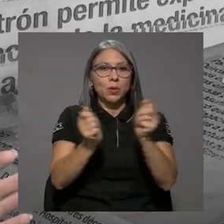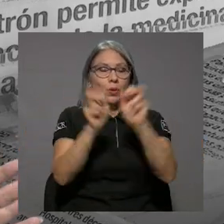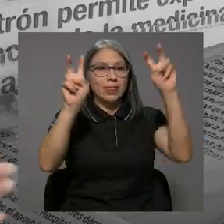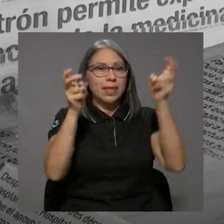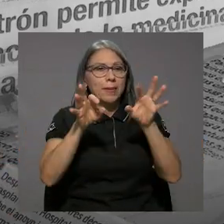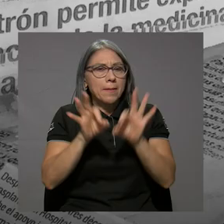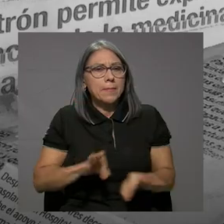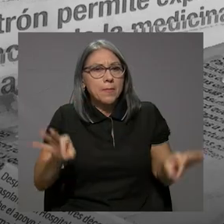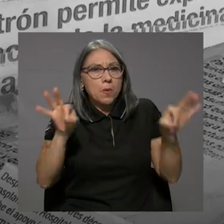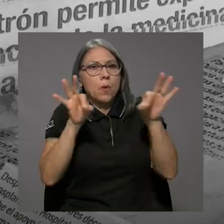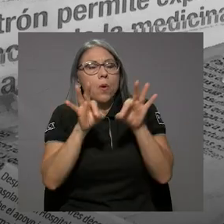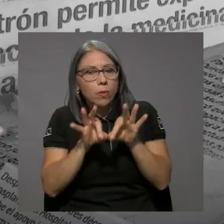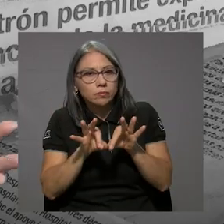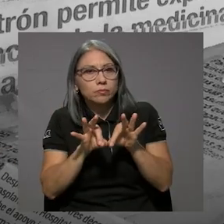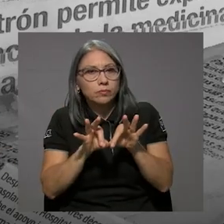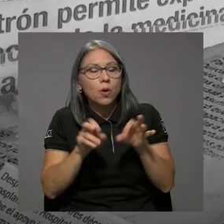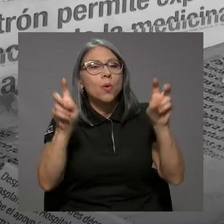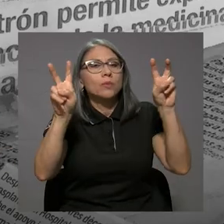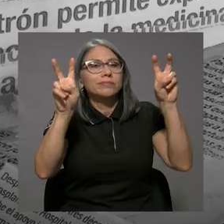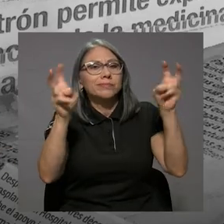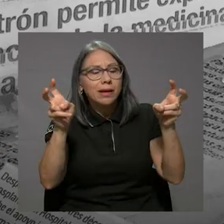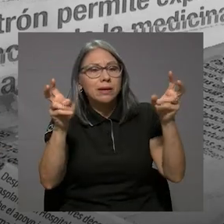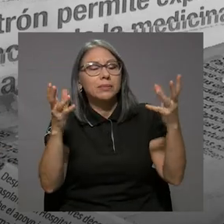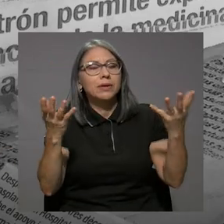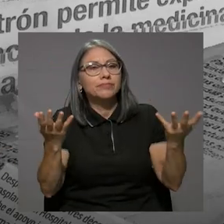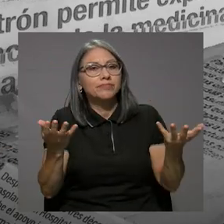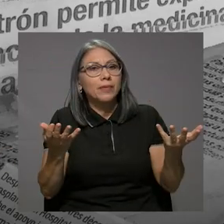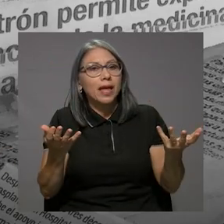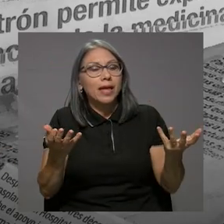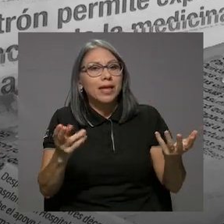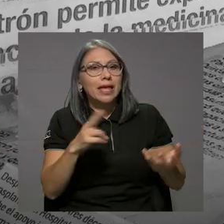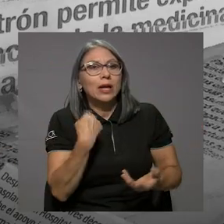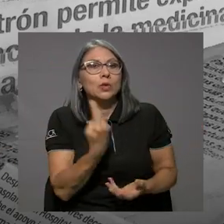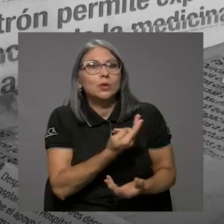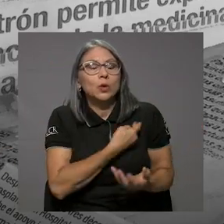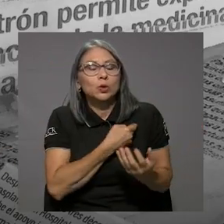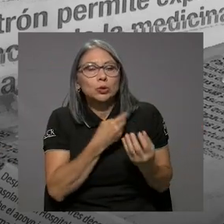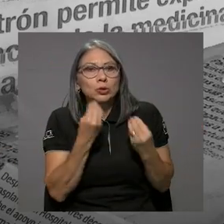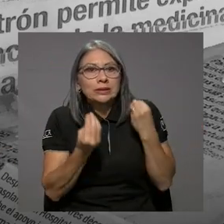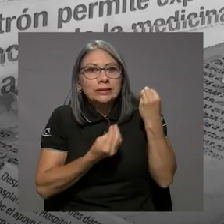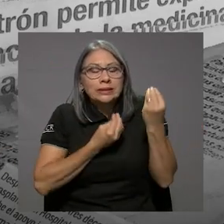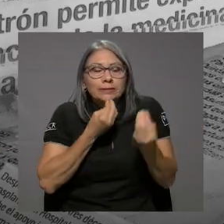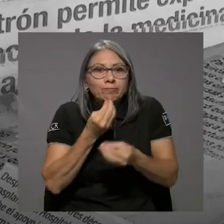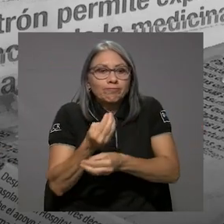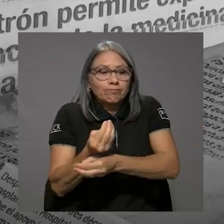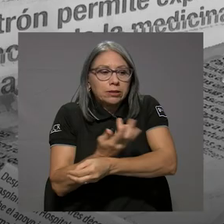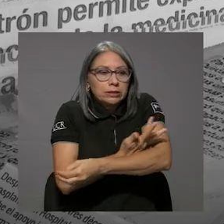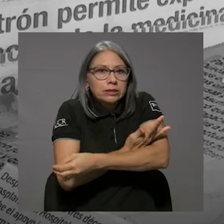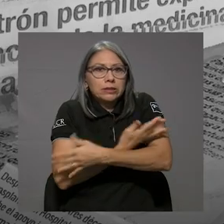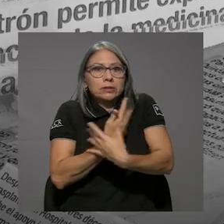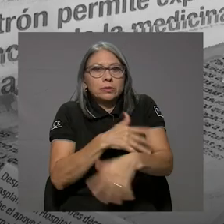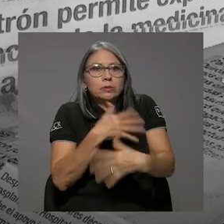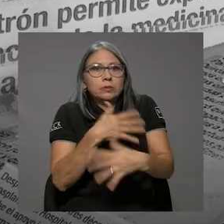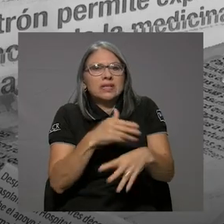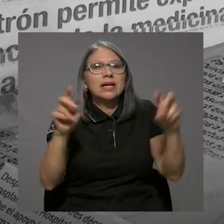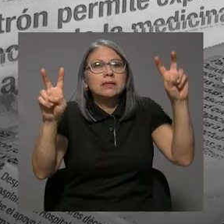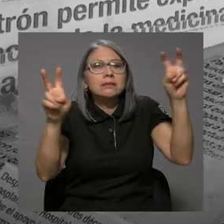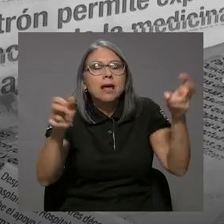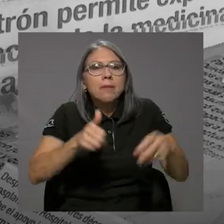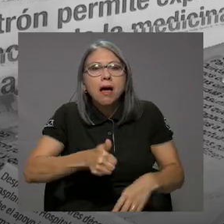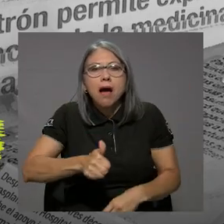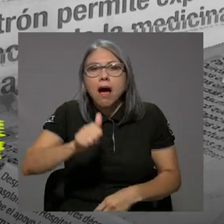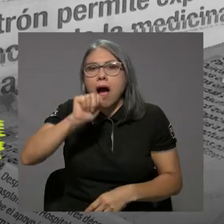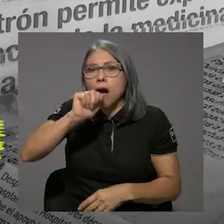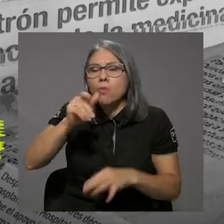fundamental, un tema que nos tiene con el pelo parado, porque es el tema del agua